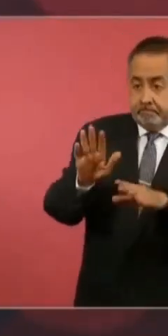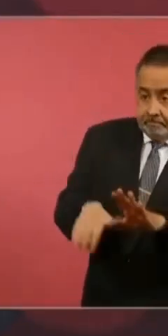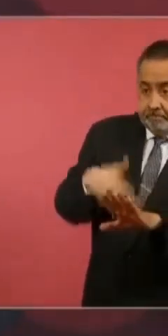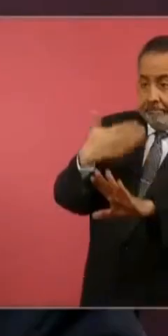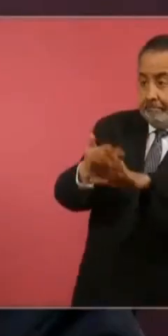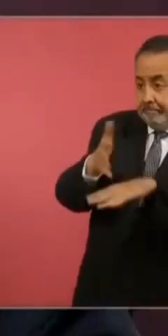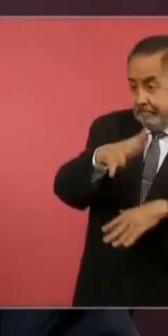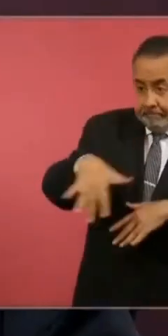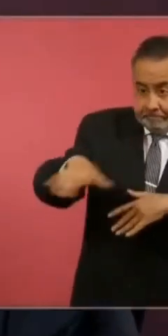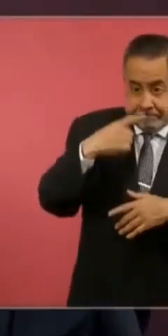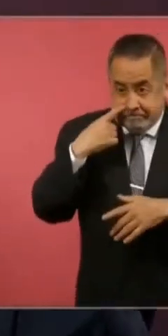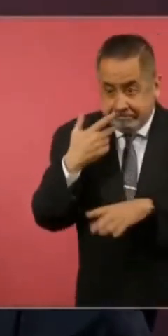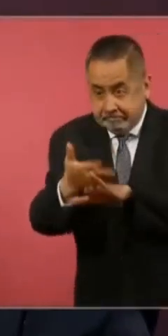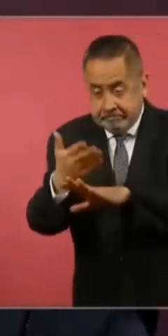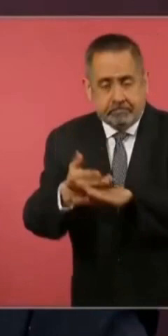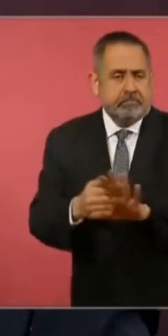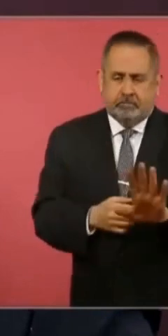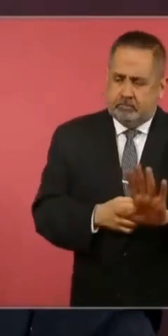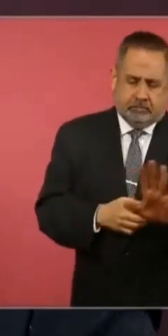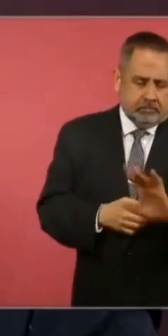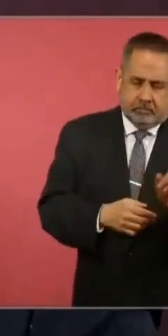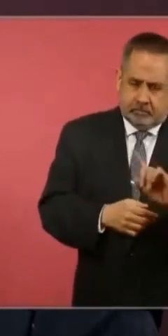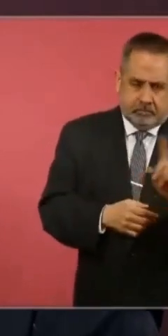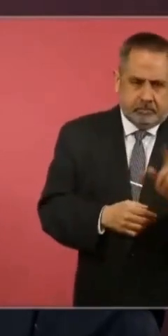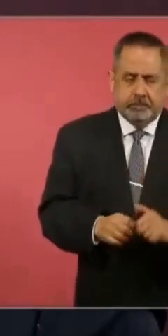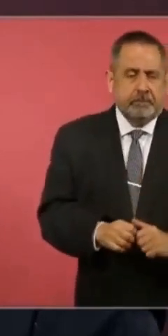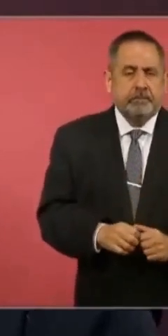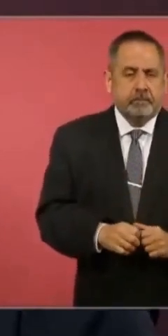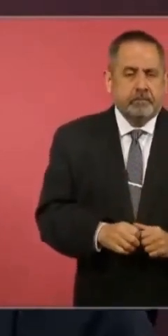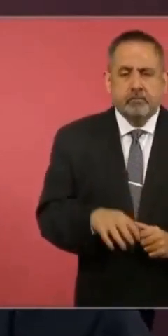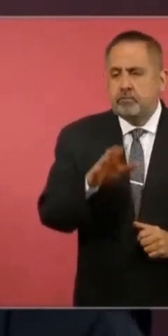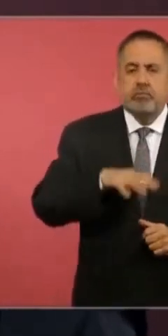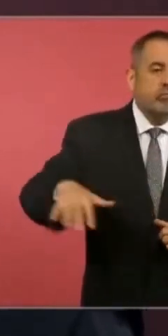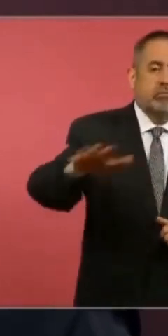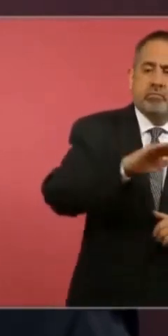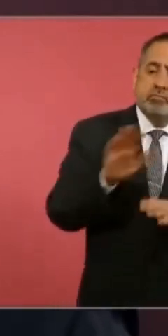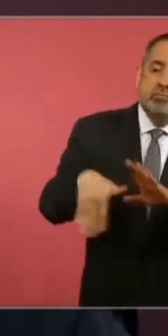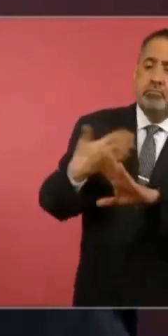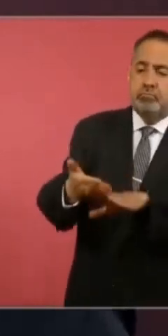en general,